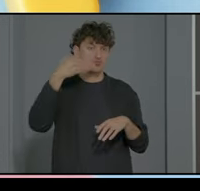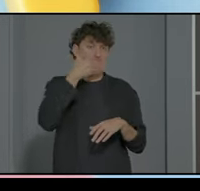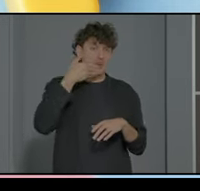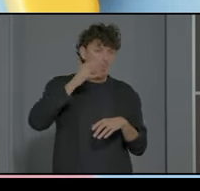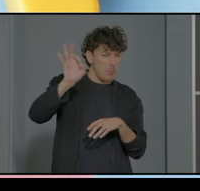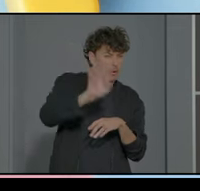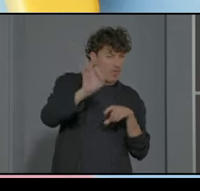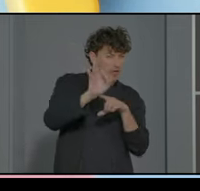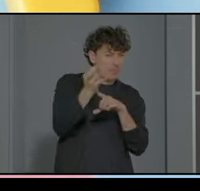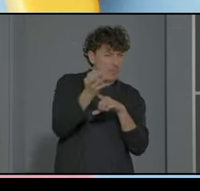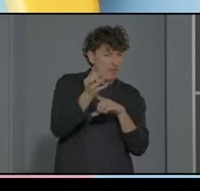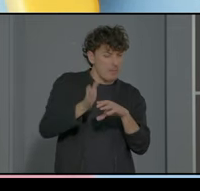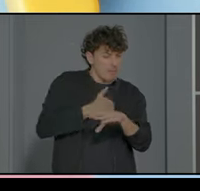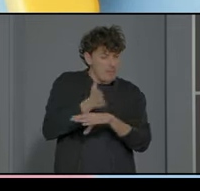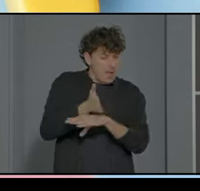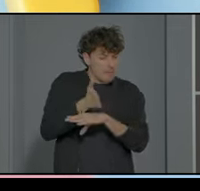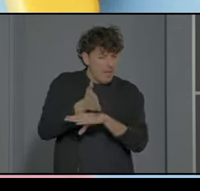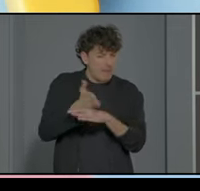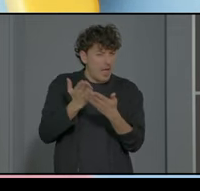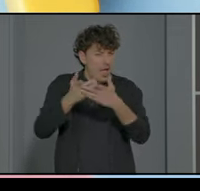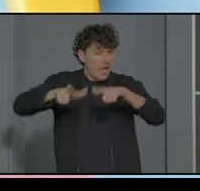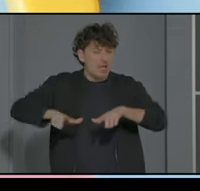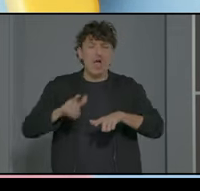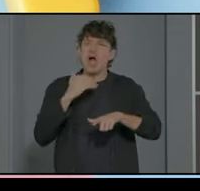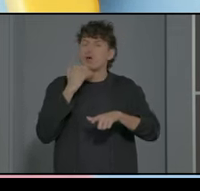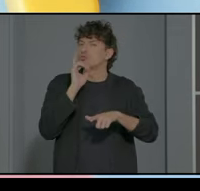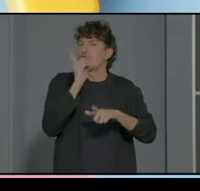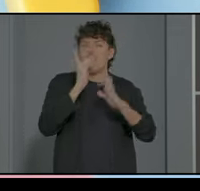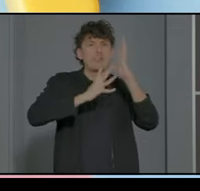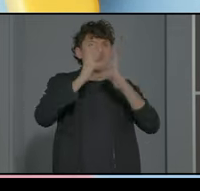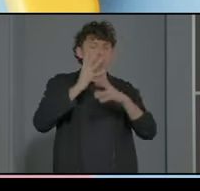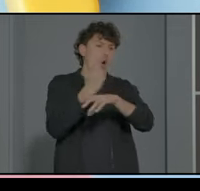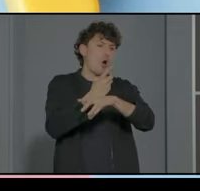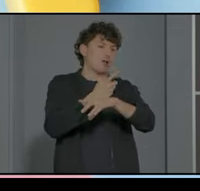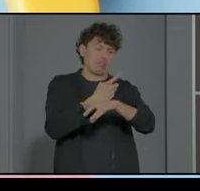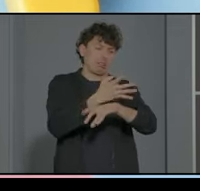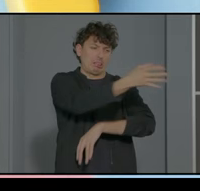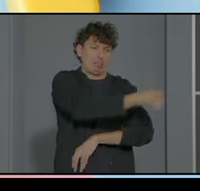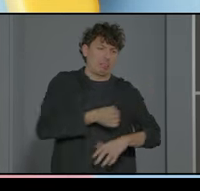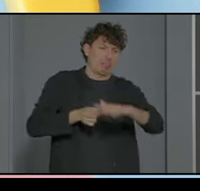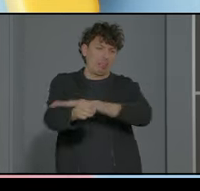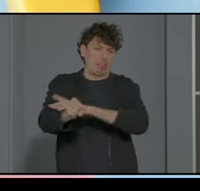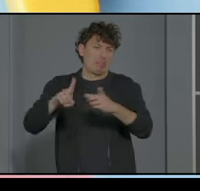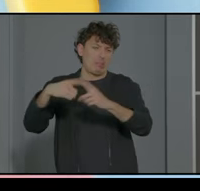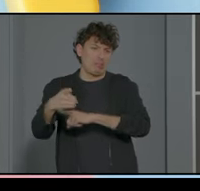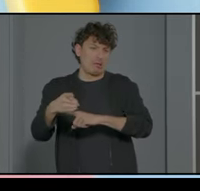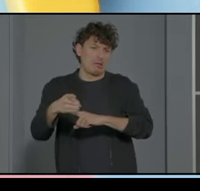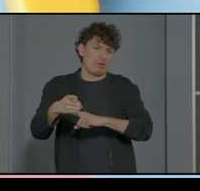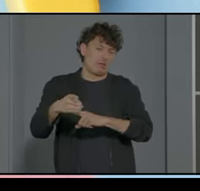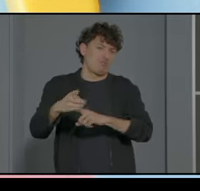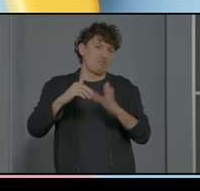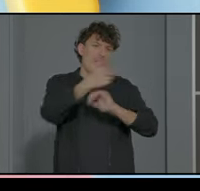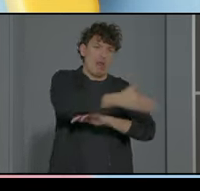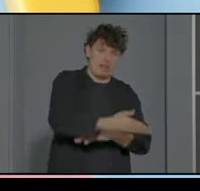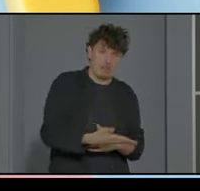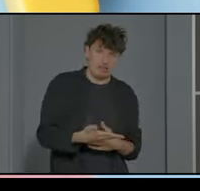cual no es un tema simplemente administrativo de tiene que hacer X horas le meto ahí como sea y luego le saco cuando ahora